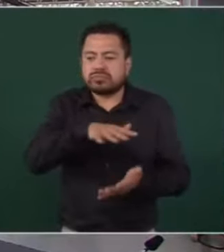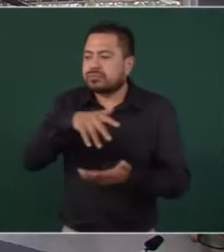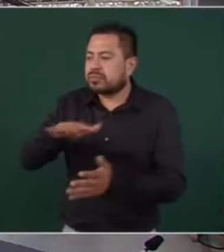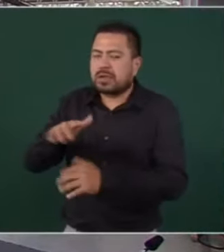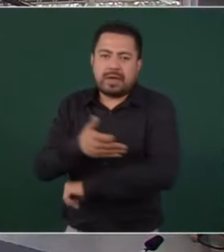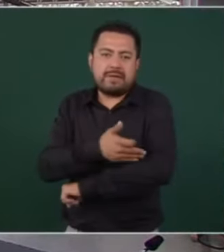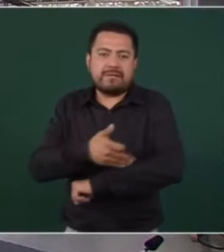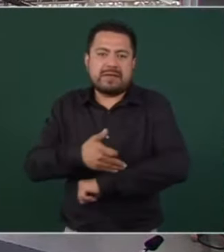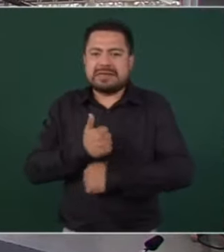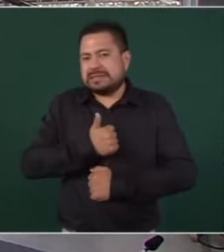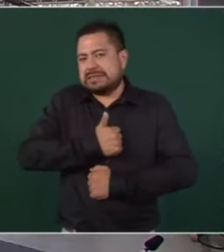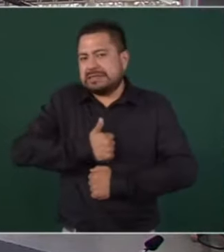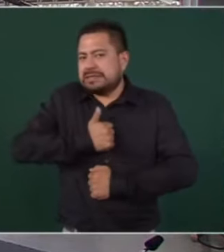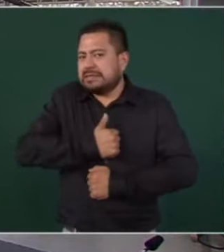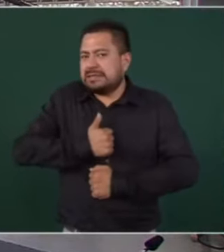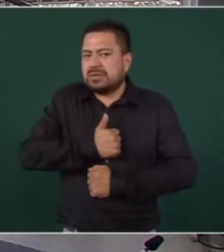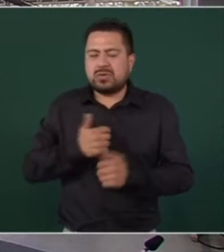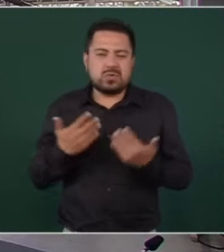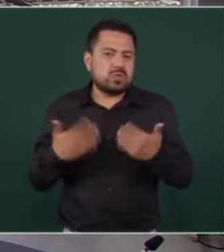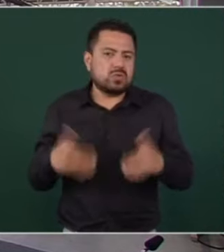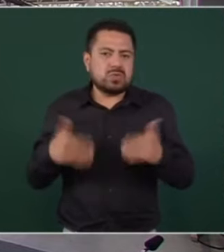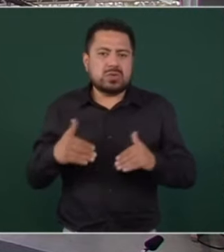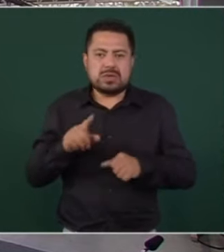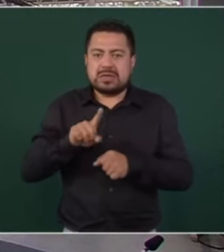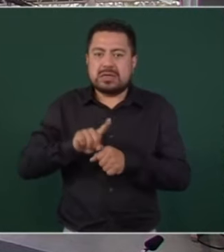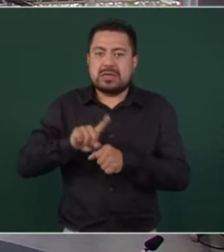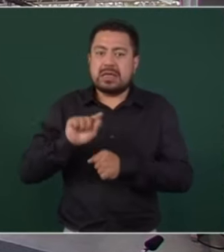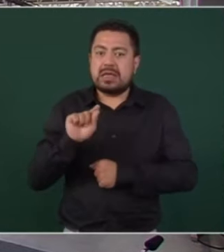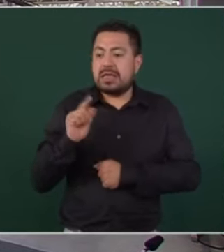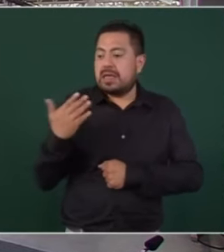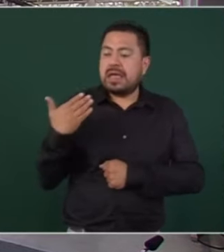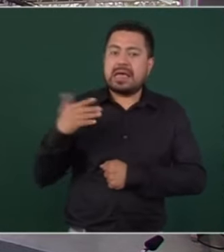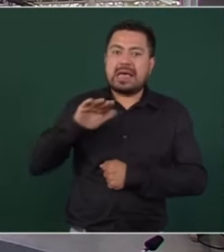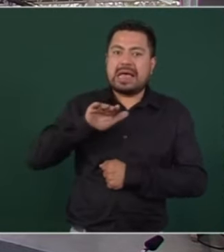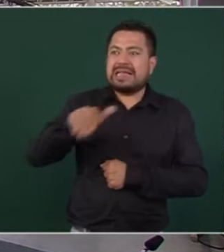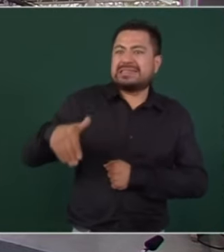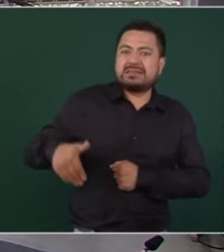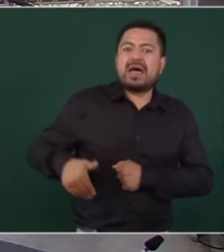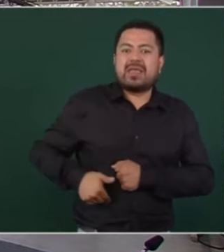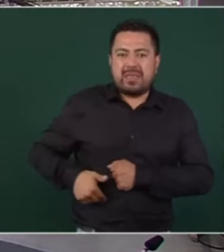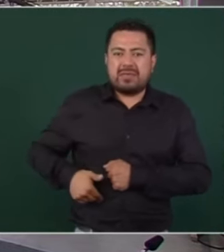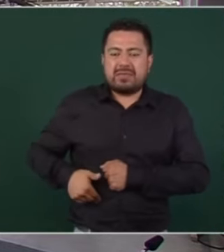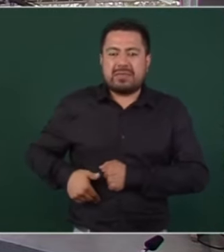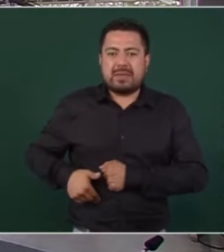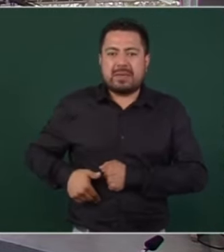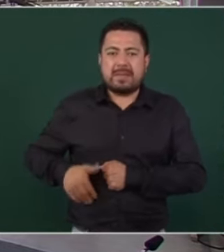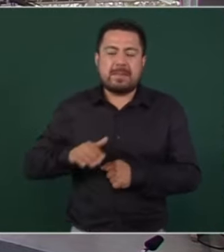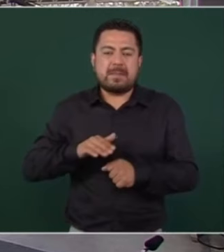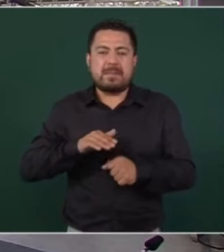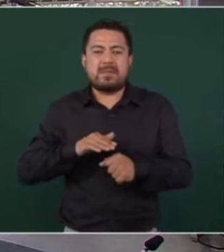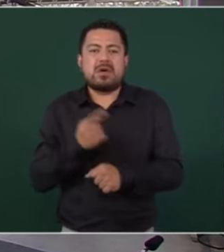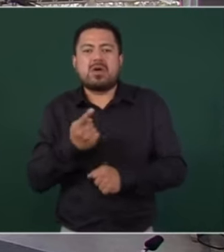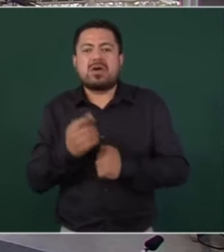Lamentamos muchísimo que hace unos días hubo un accidente porque se quedan